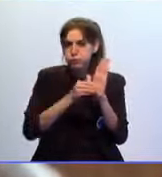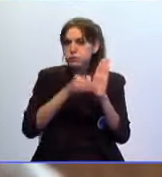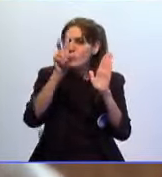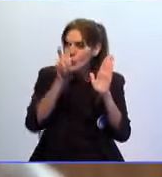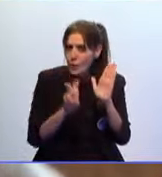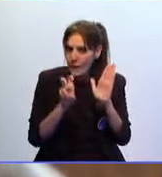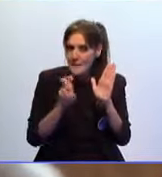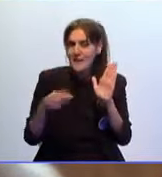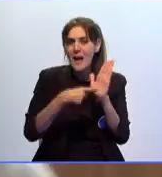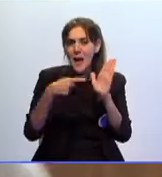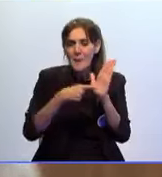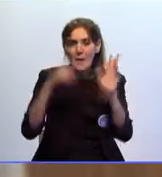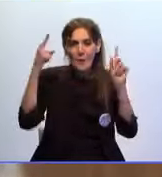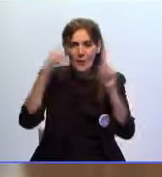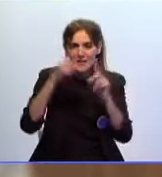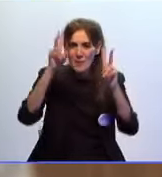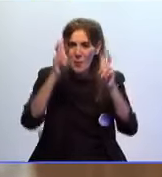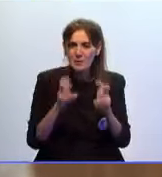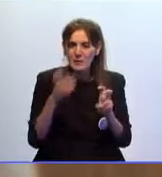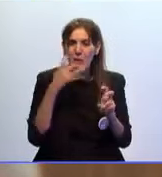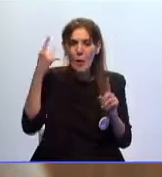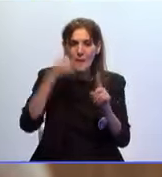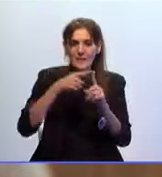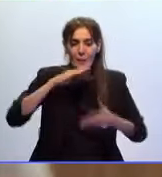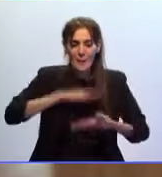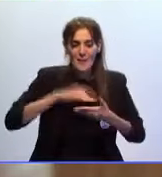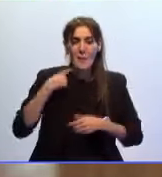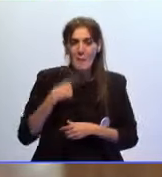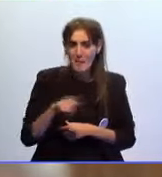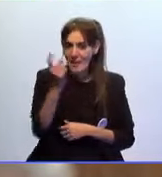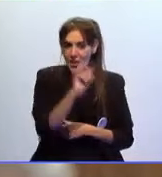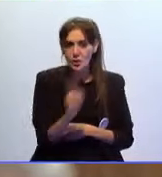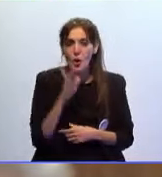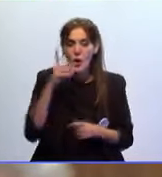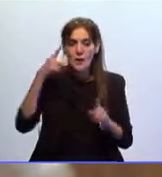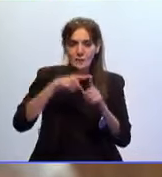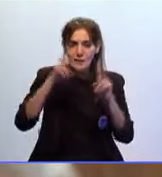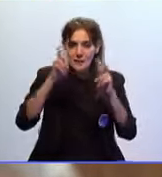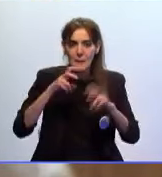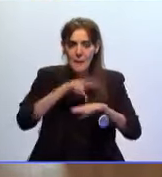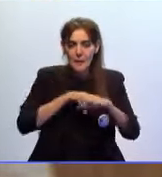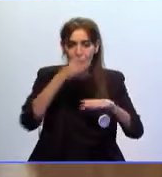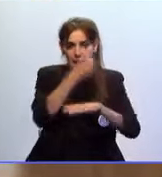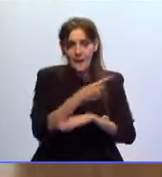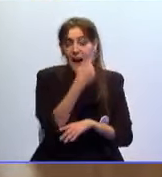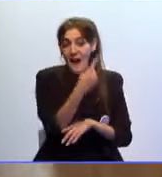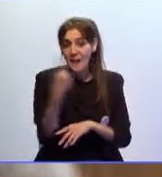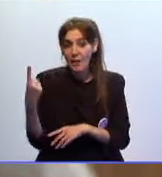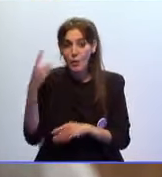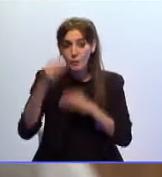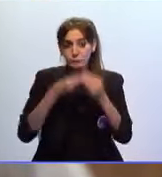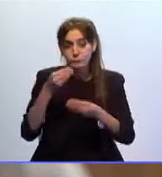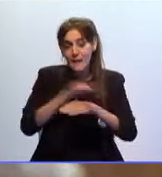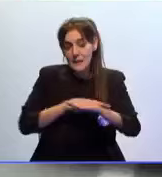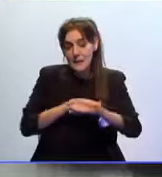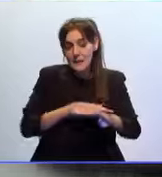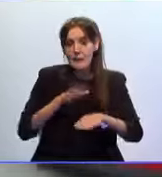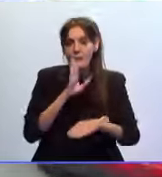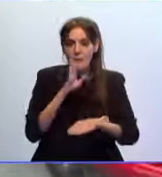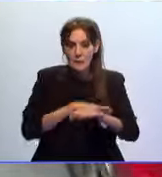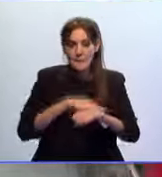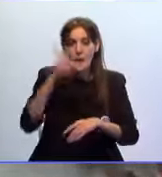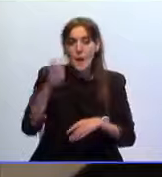nunca bajo el pretexto de perder capacidad en cuanto a las funciones legalmente establecidas para esta administración.